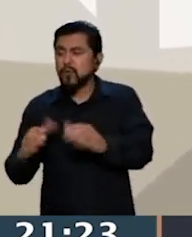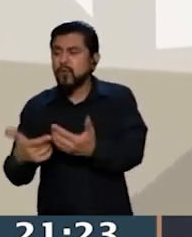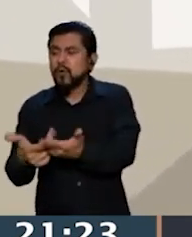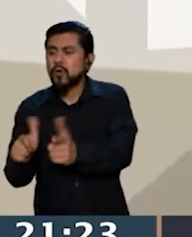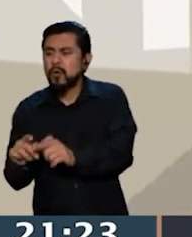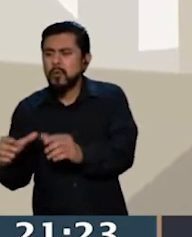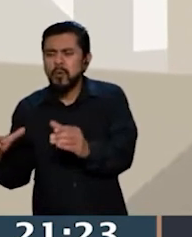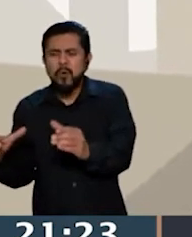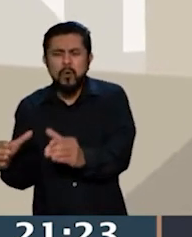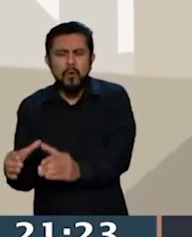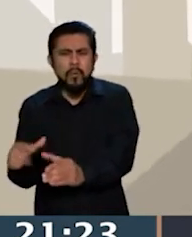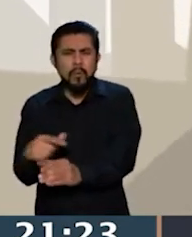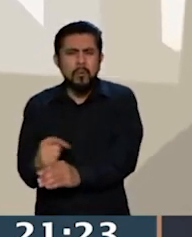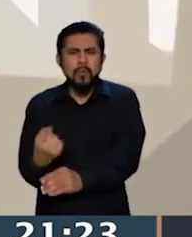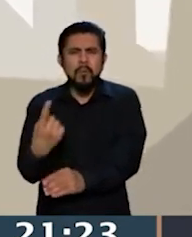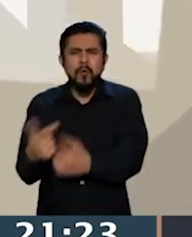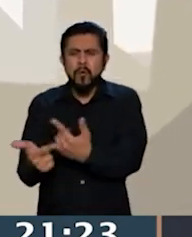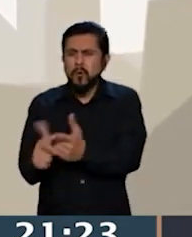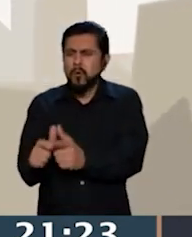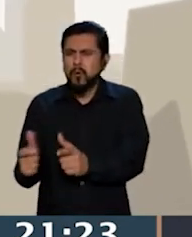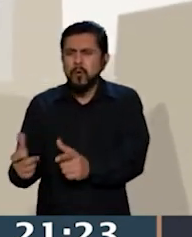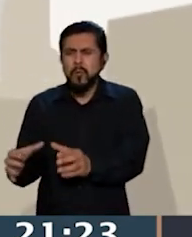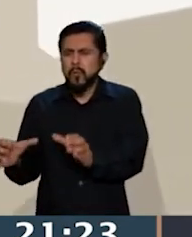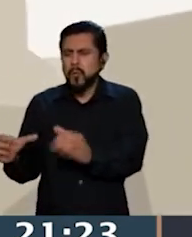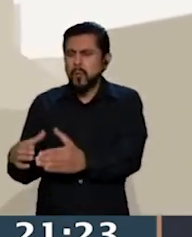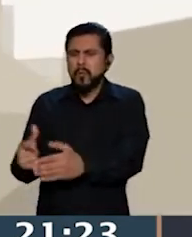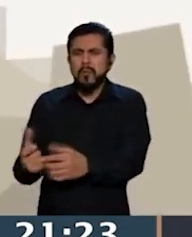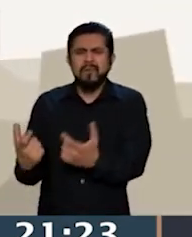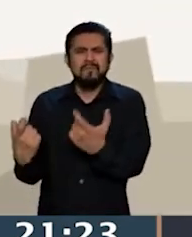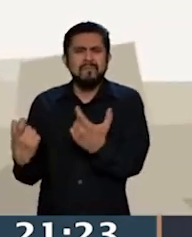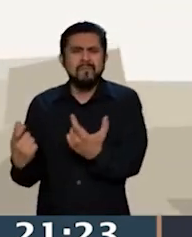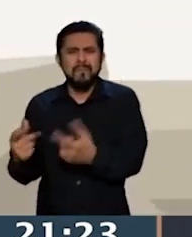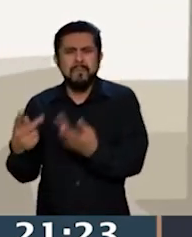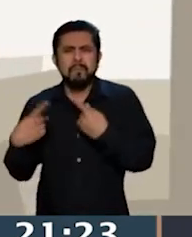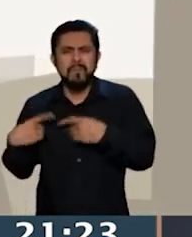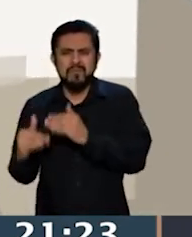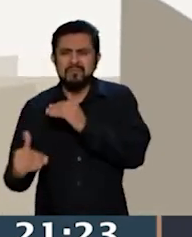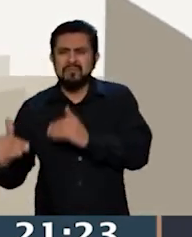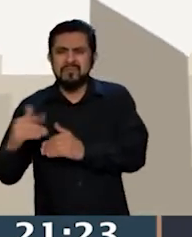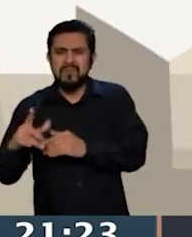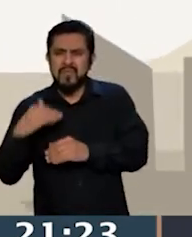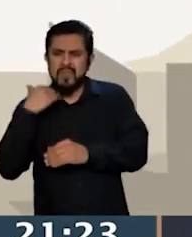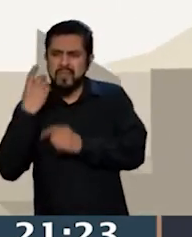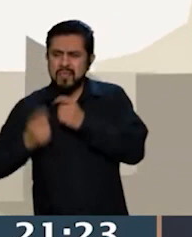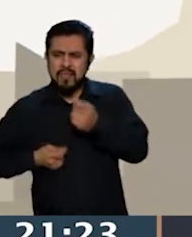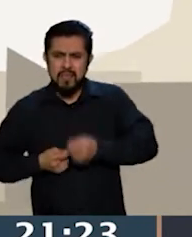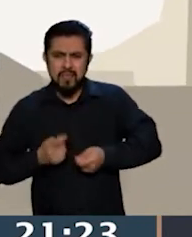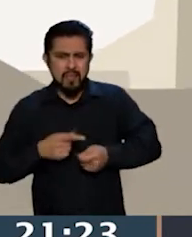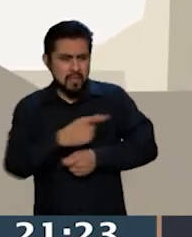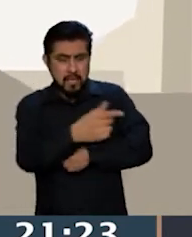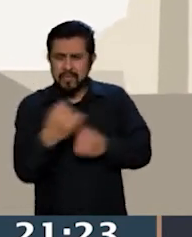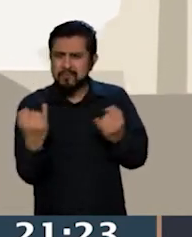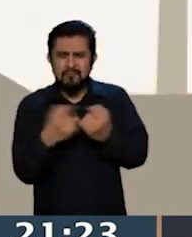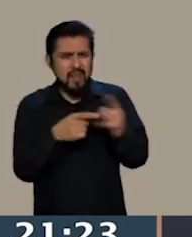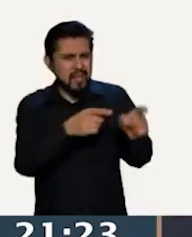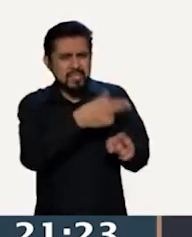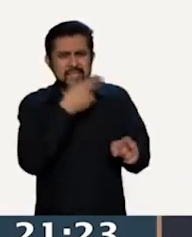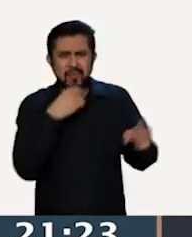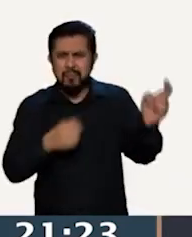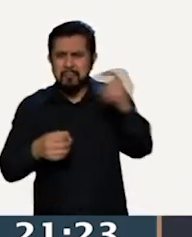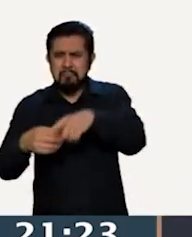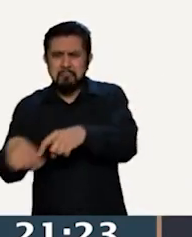una élite política, económica, académica, donde por supuesto Salinas Pliego está y defiende, y hay que seguirlo debatiendo, pero no